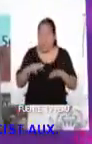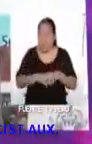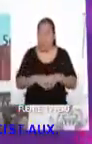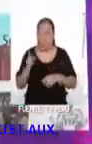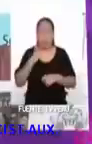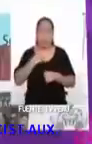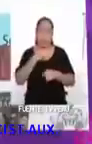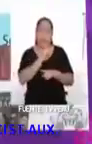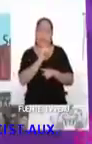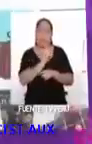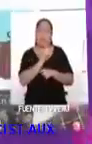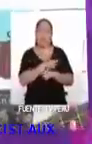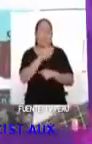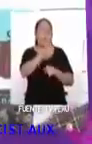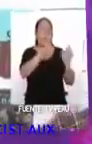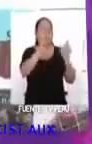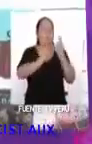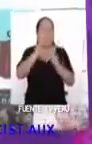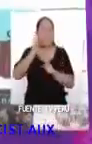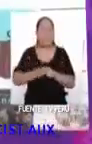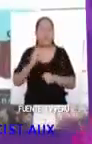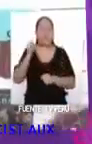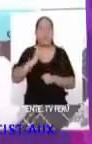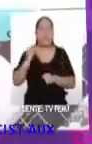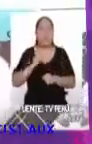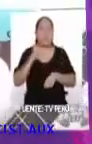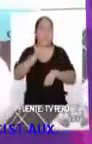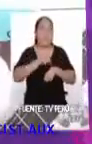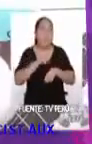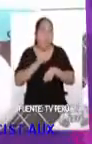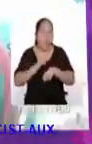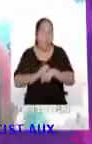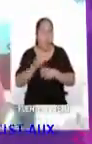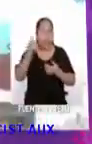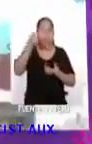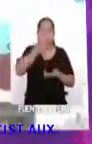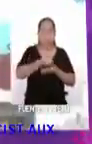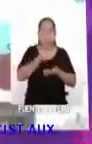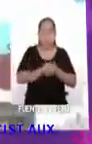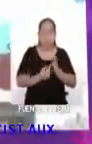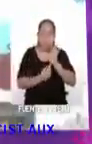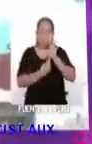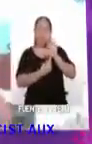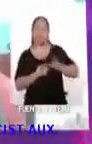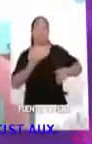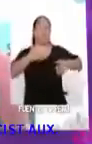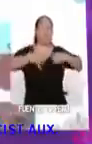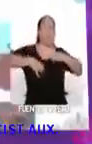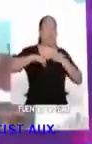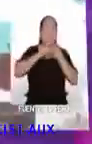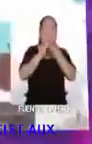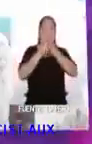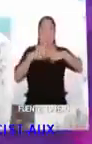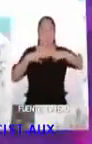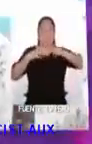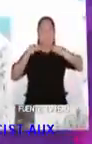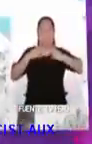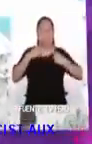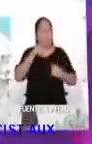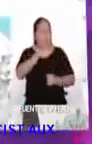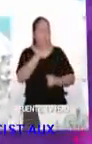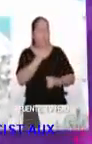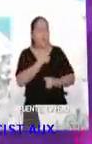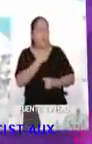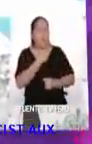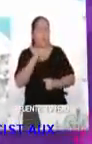súper talentosos. Y además que ellos invierten bastante tiempo y dinero, hacen una puesta en escena. Entonces, eso a mí me encanta un montón porque